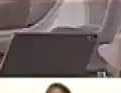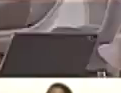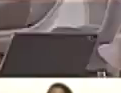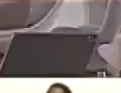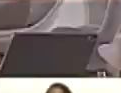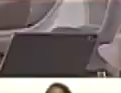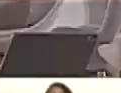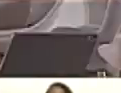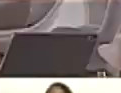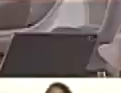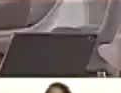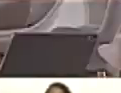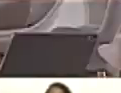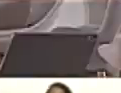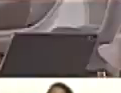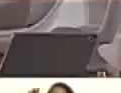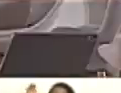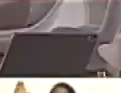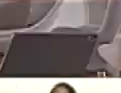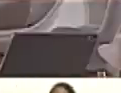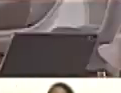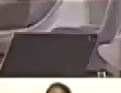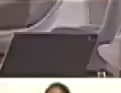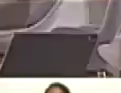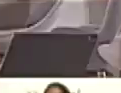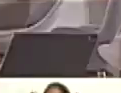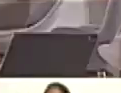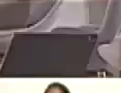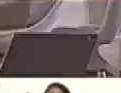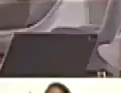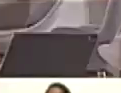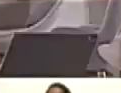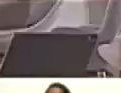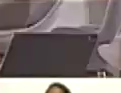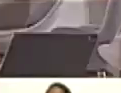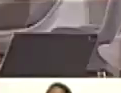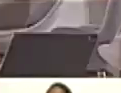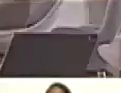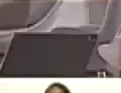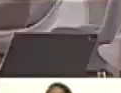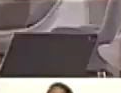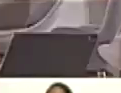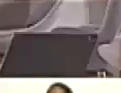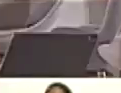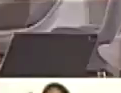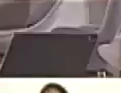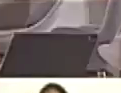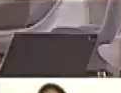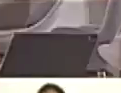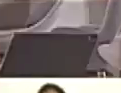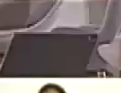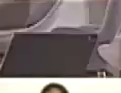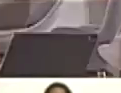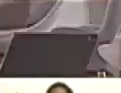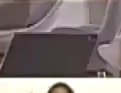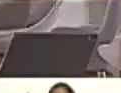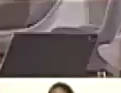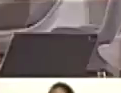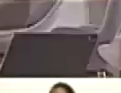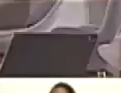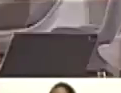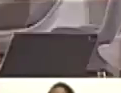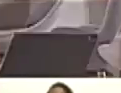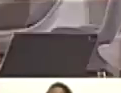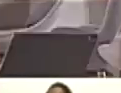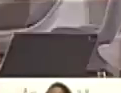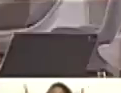de nuestra patria, y en la construcción de los nuevos valores, descolonizando la mente de los venezolanos y las venezolanas. Y en séptimo lugar,